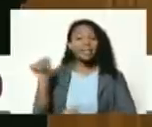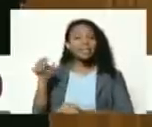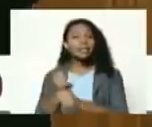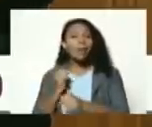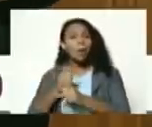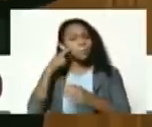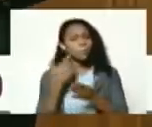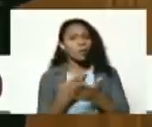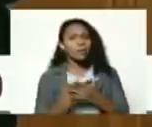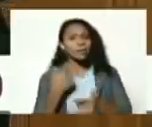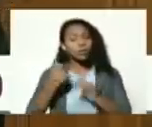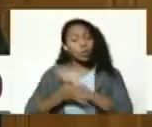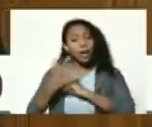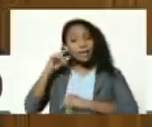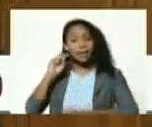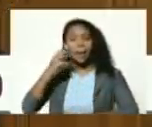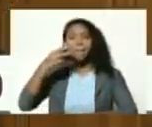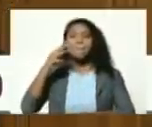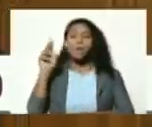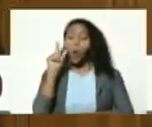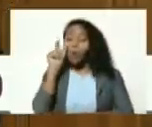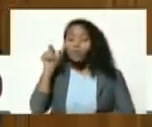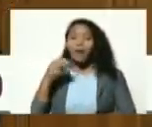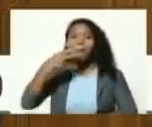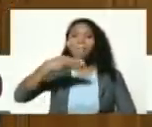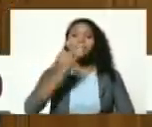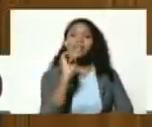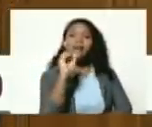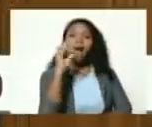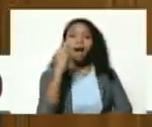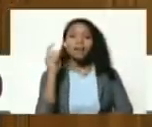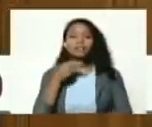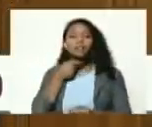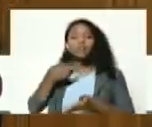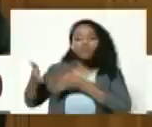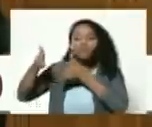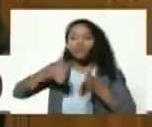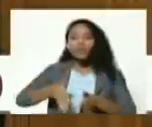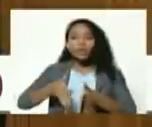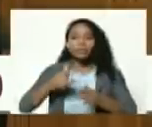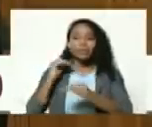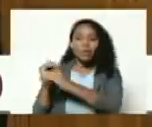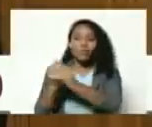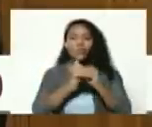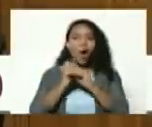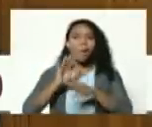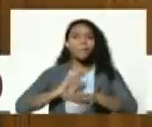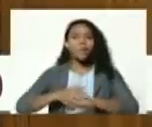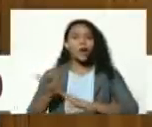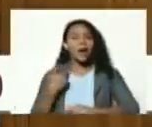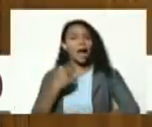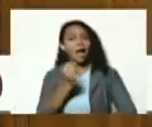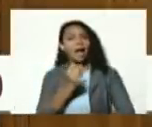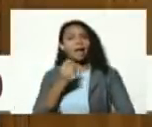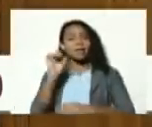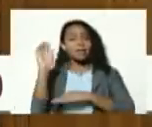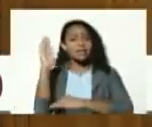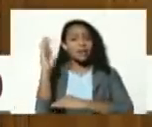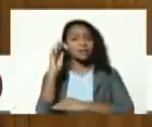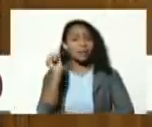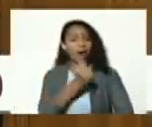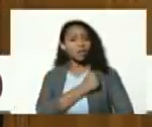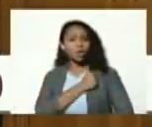demostramos que Manuel Piar fue enterrado en una fosa común porque la iglesia católica impedía